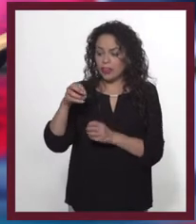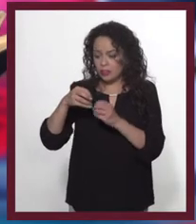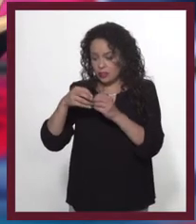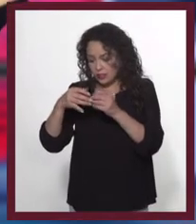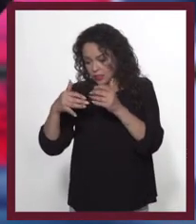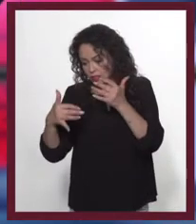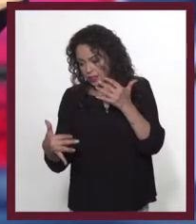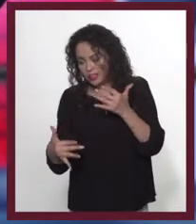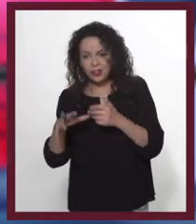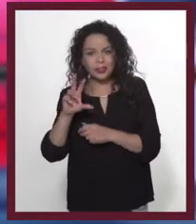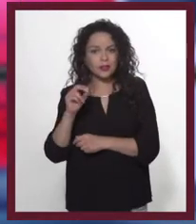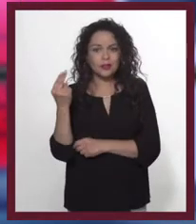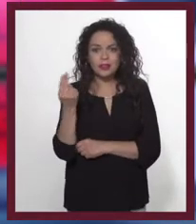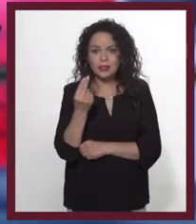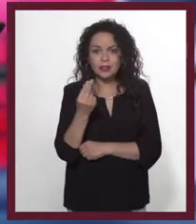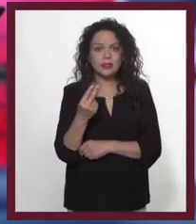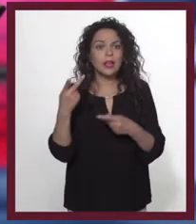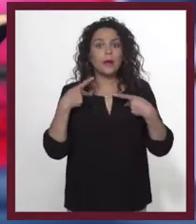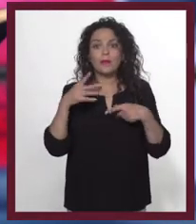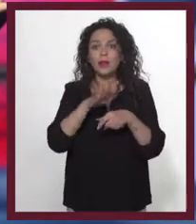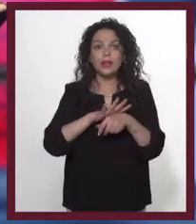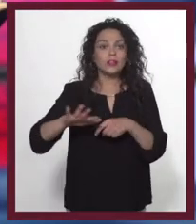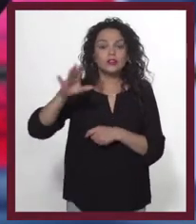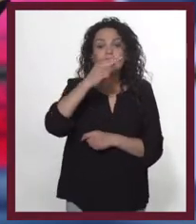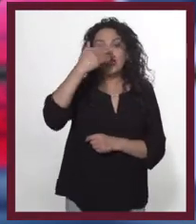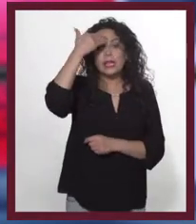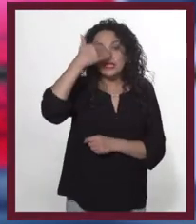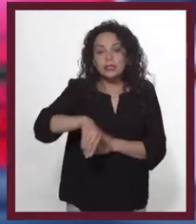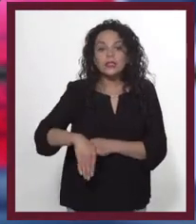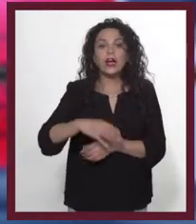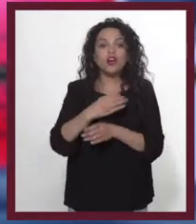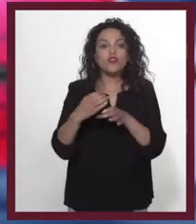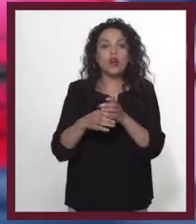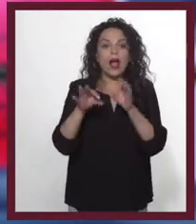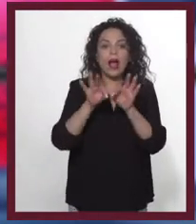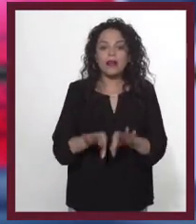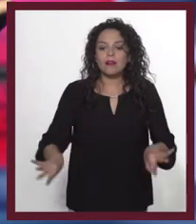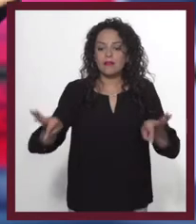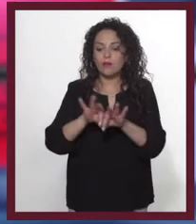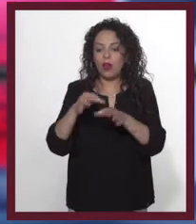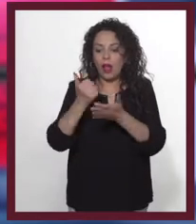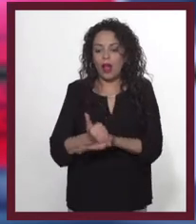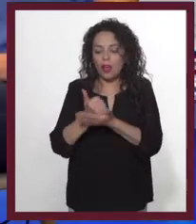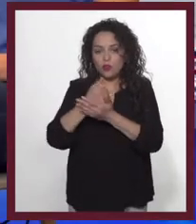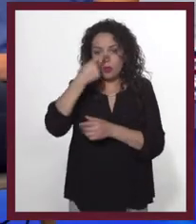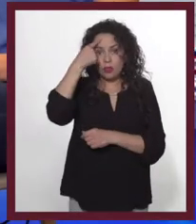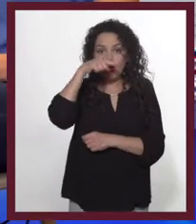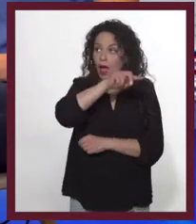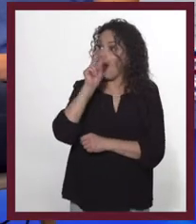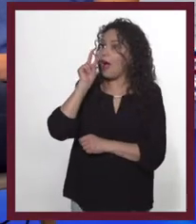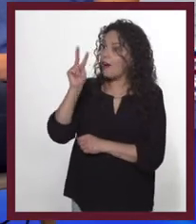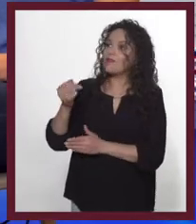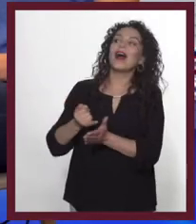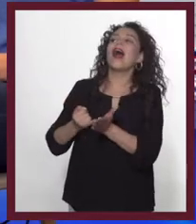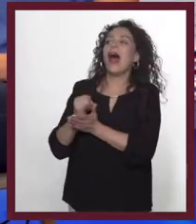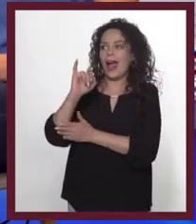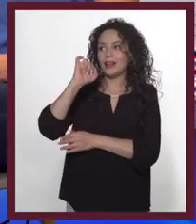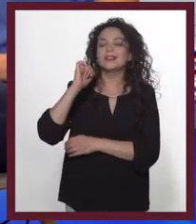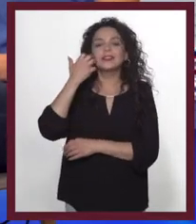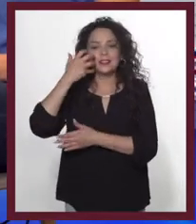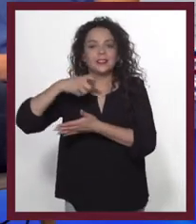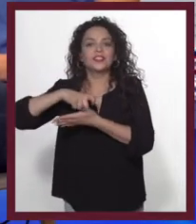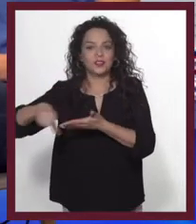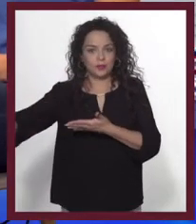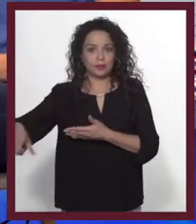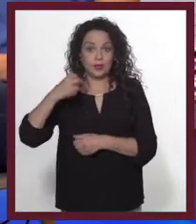datos y datos. Pero tu público merece saber tus cosas importantes que lo ayuden a tomar una decisión. No